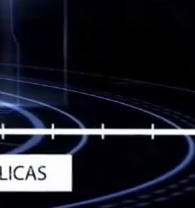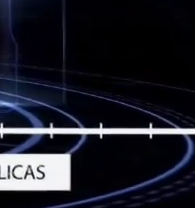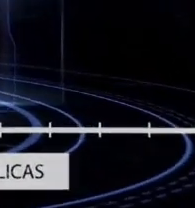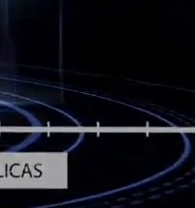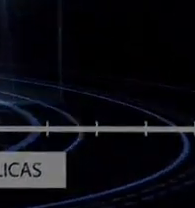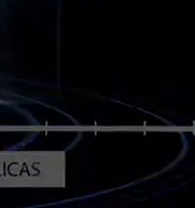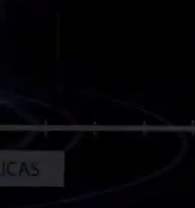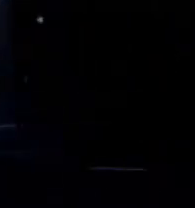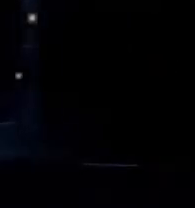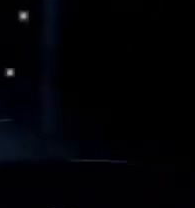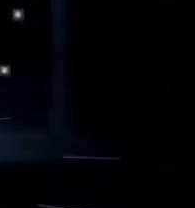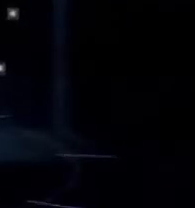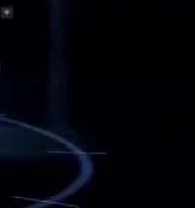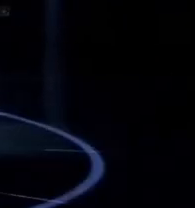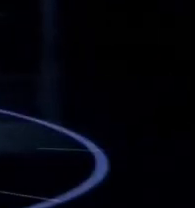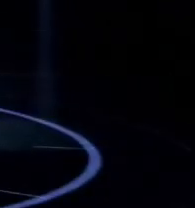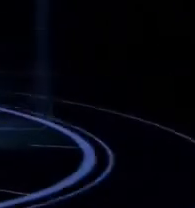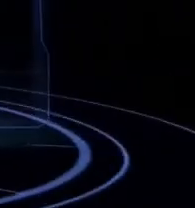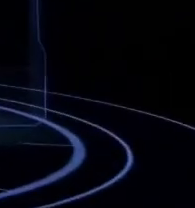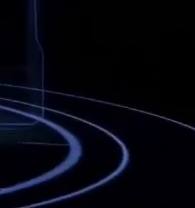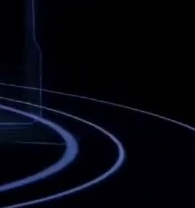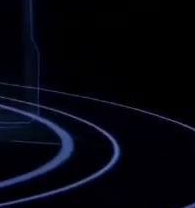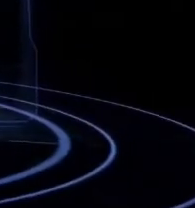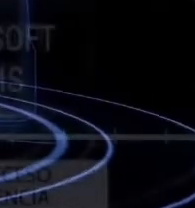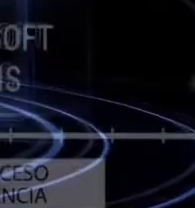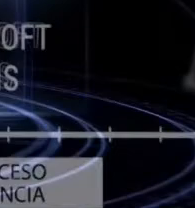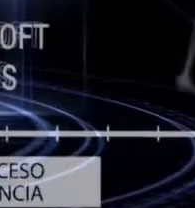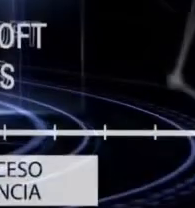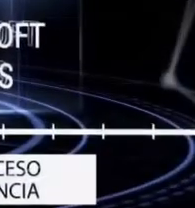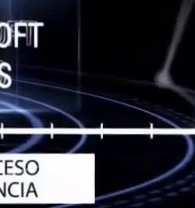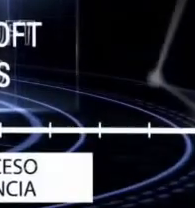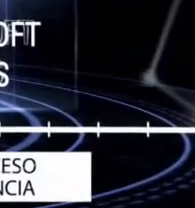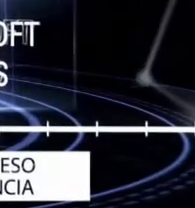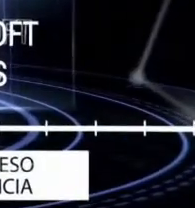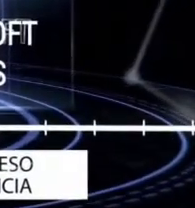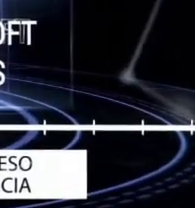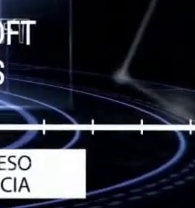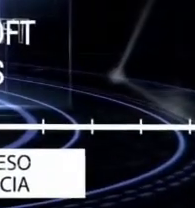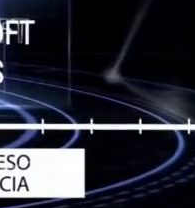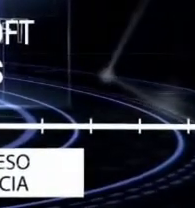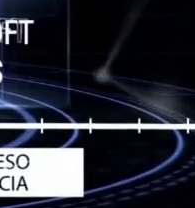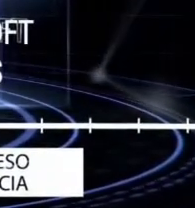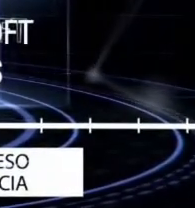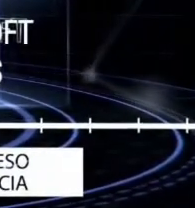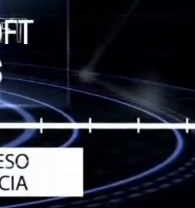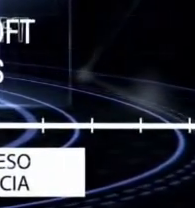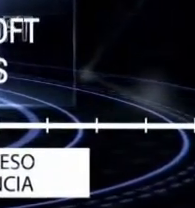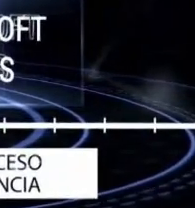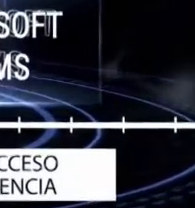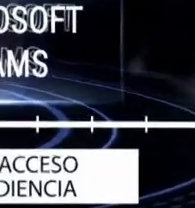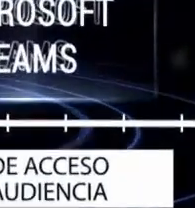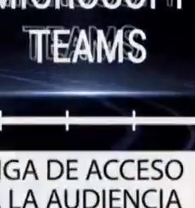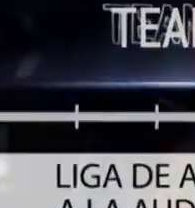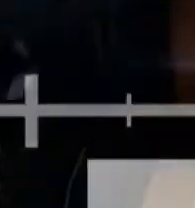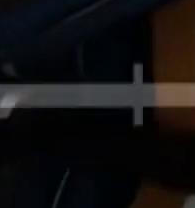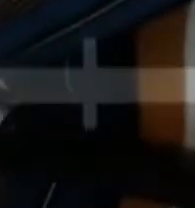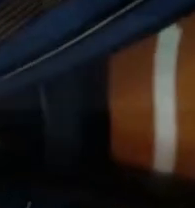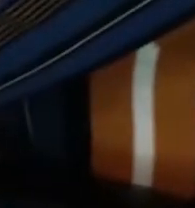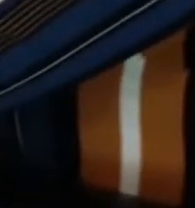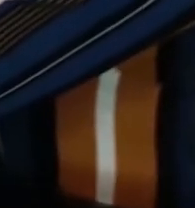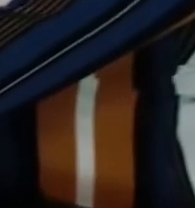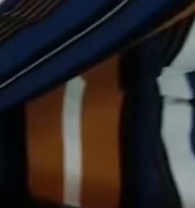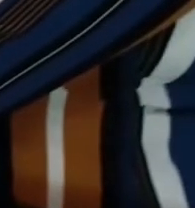Audiencias Públicas. En el botón Audiencias en Vivo, mediante la aplicación Microsoft Teams, podrás ingresar a la que sea de tu interés.